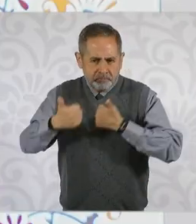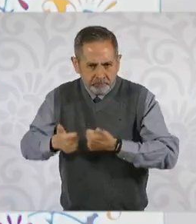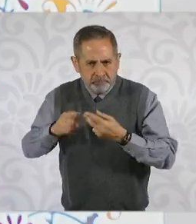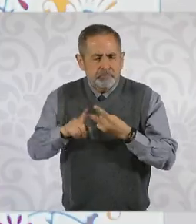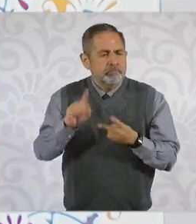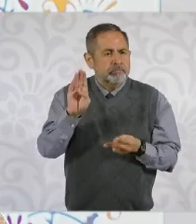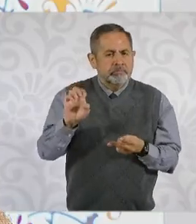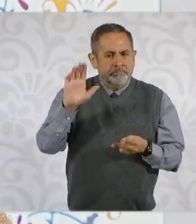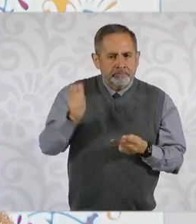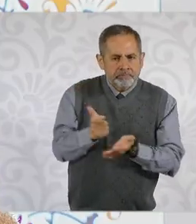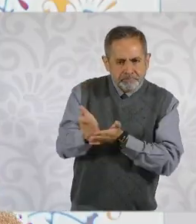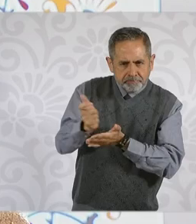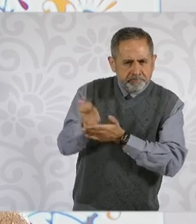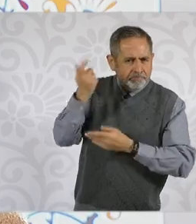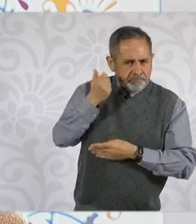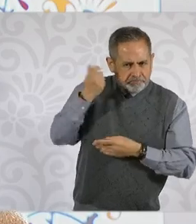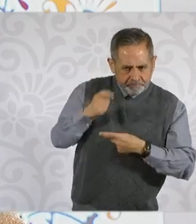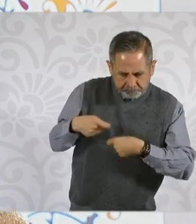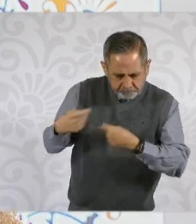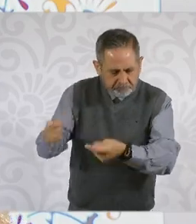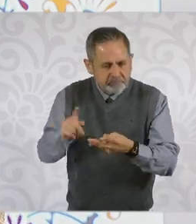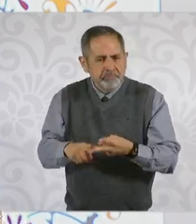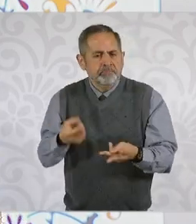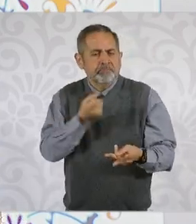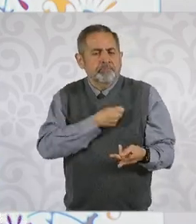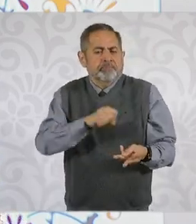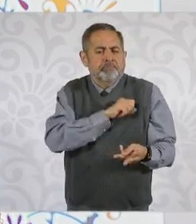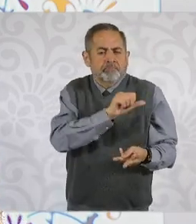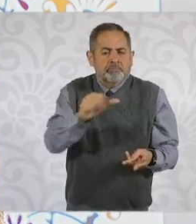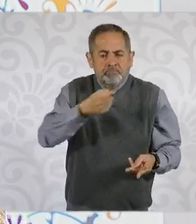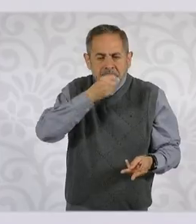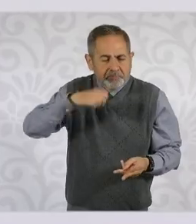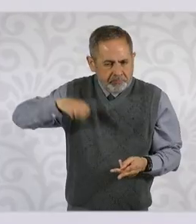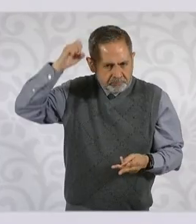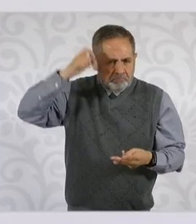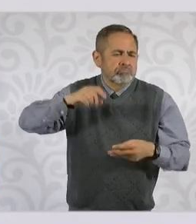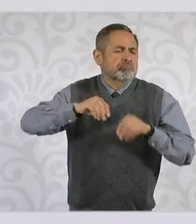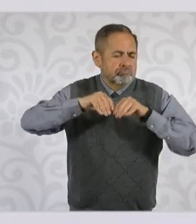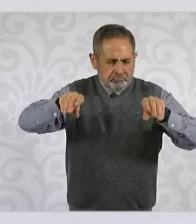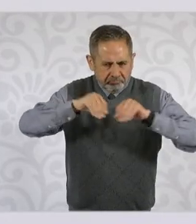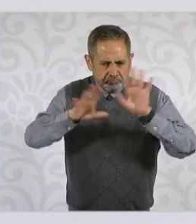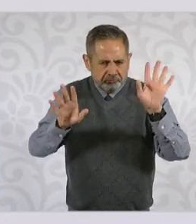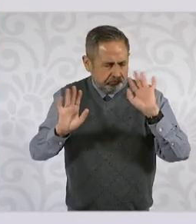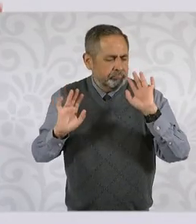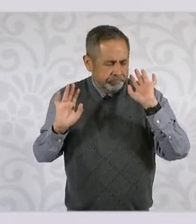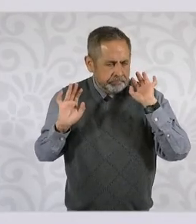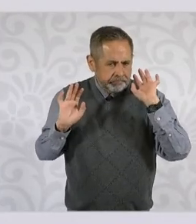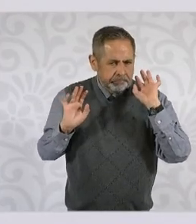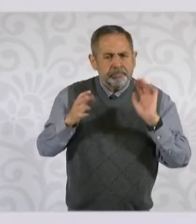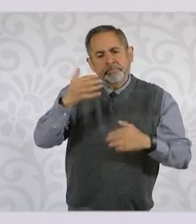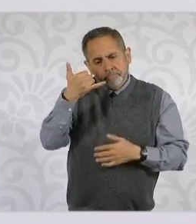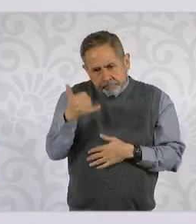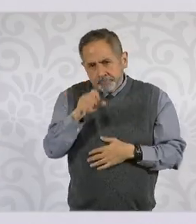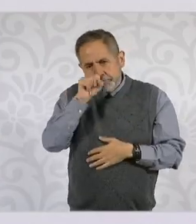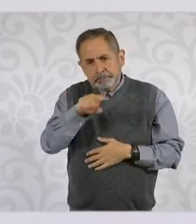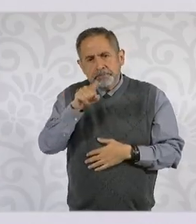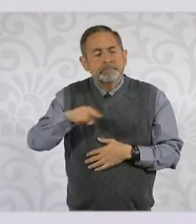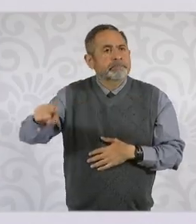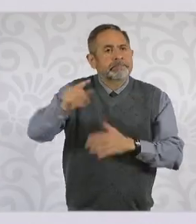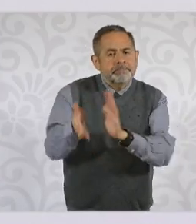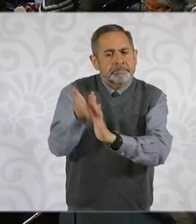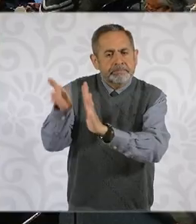y salud para adultos mayores, como de las obras que ya sabemos